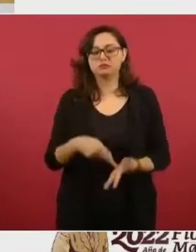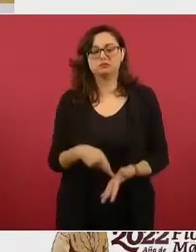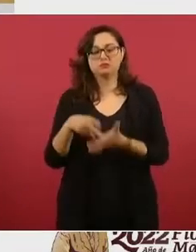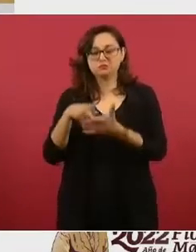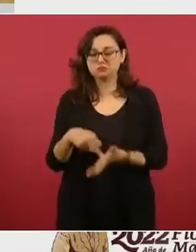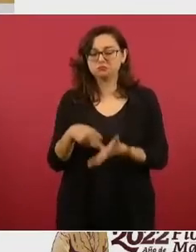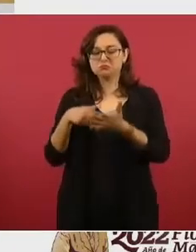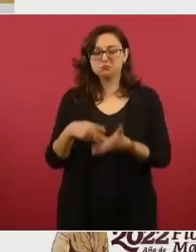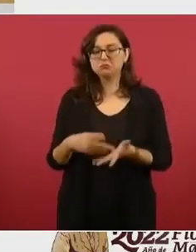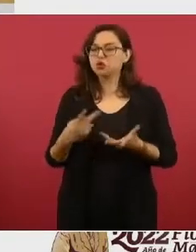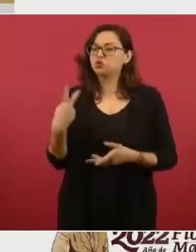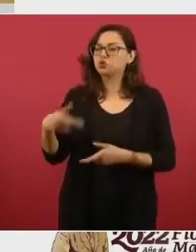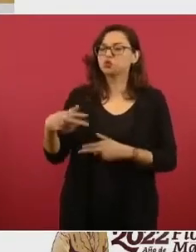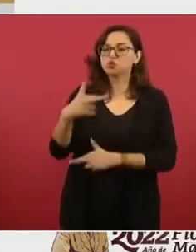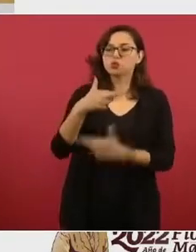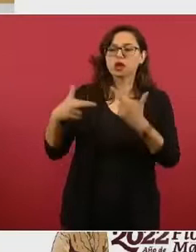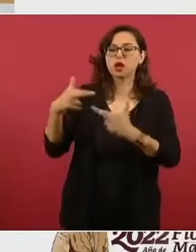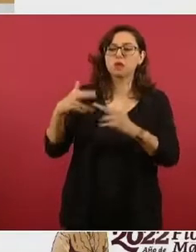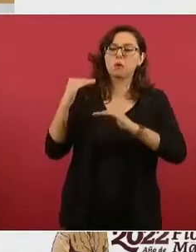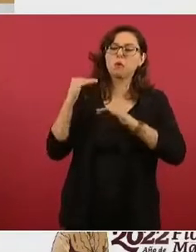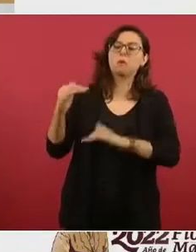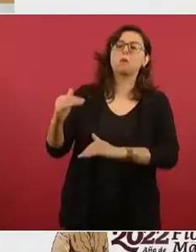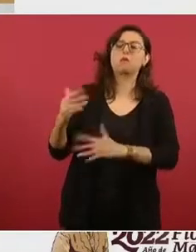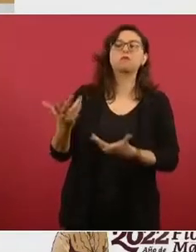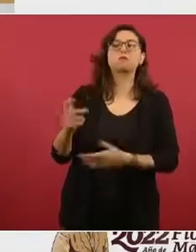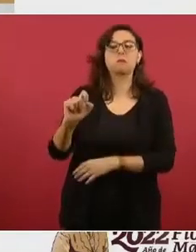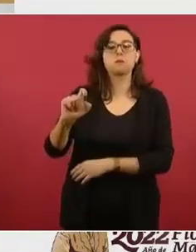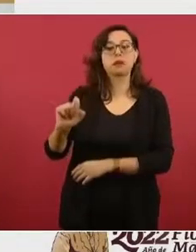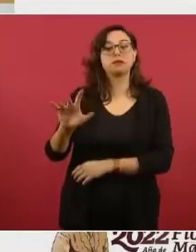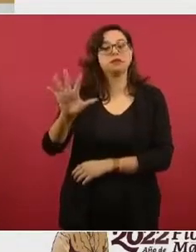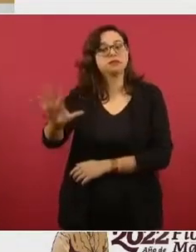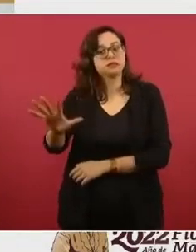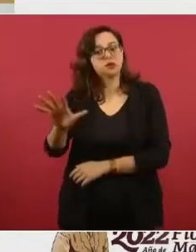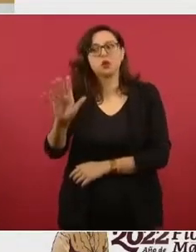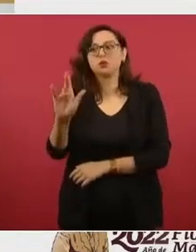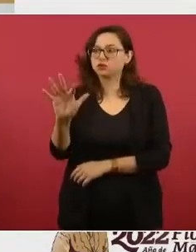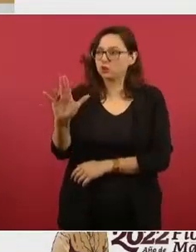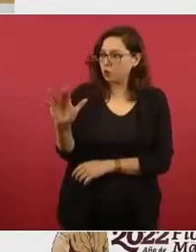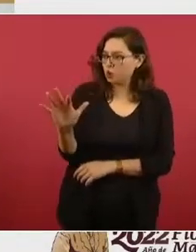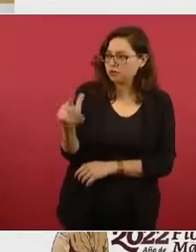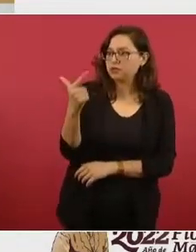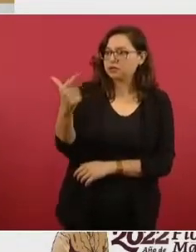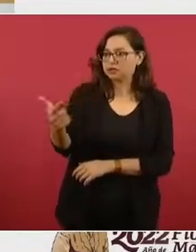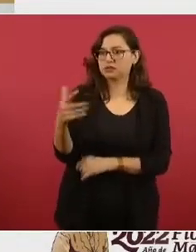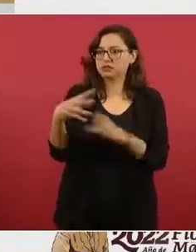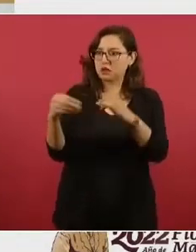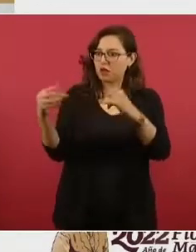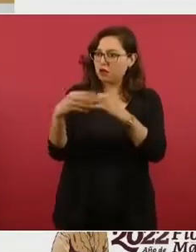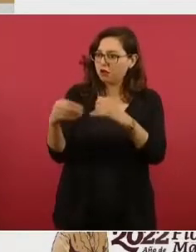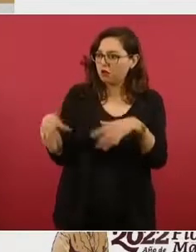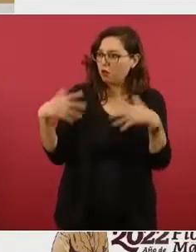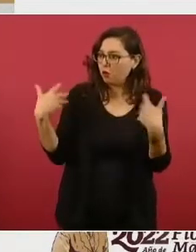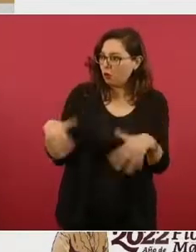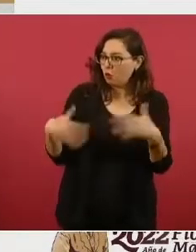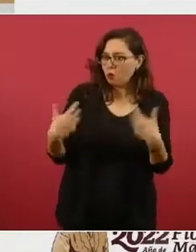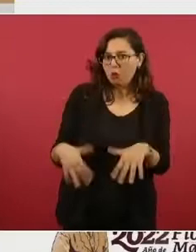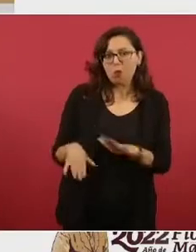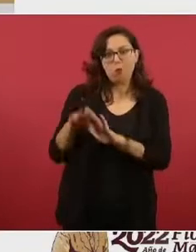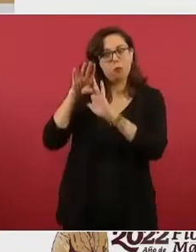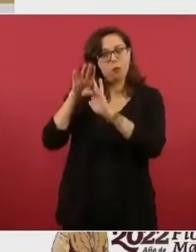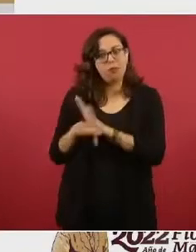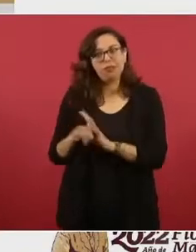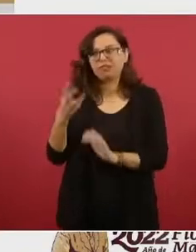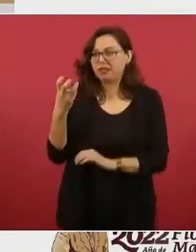público por kilo, mientras que el precio máximo es de 25 pesos con 57 centavos, muy buena la